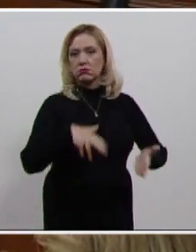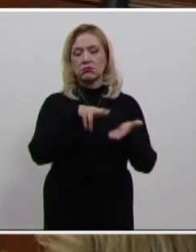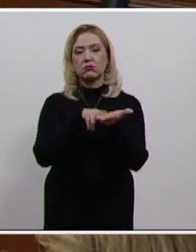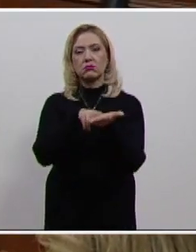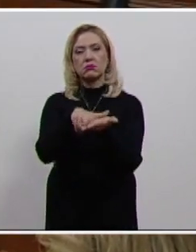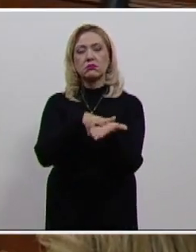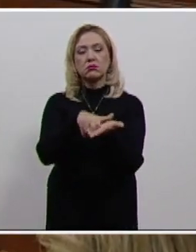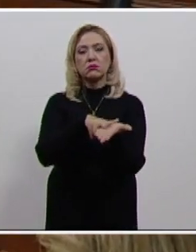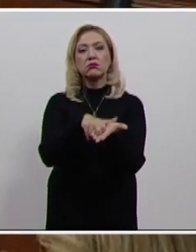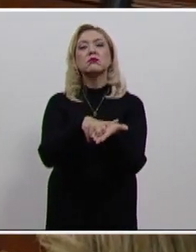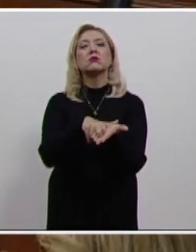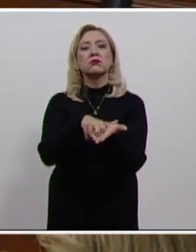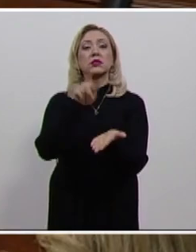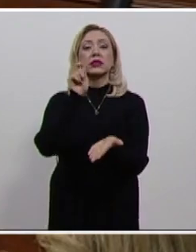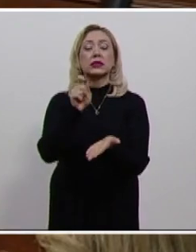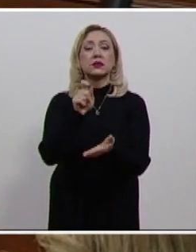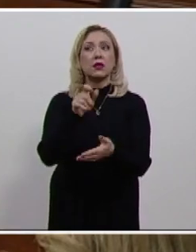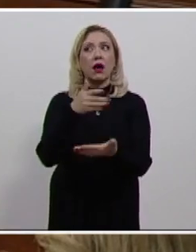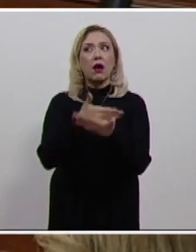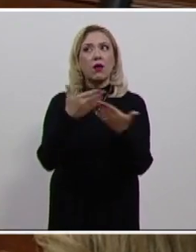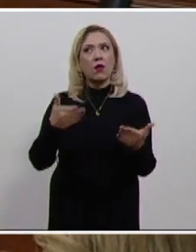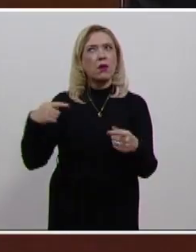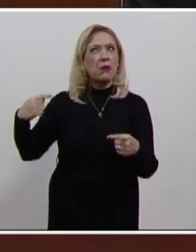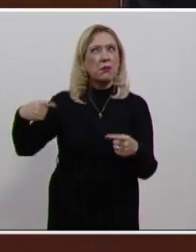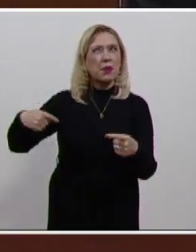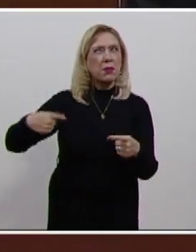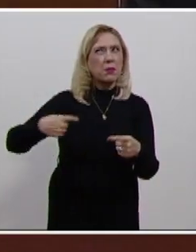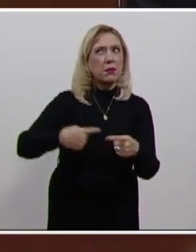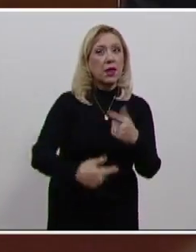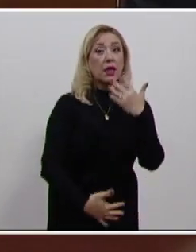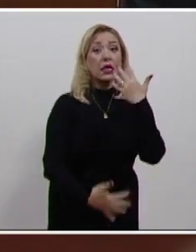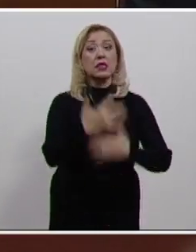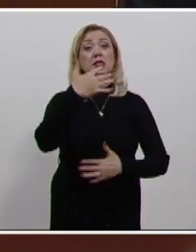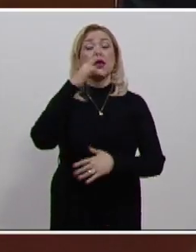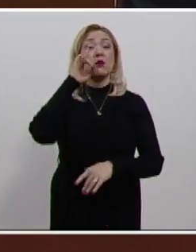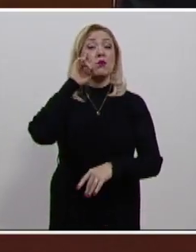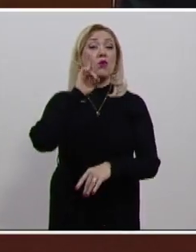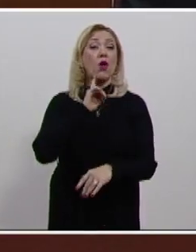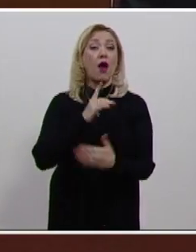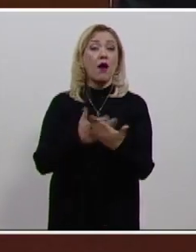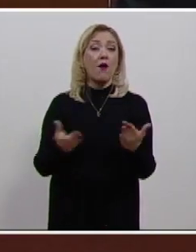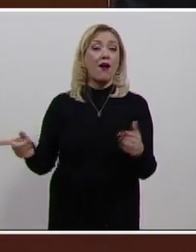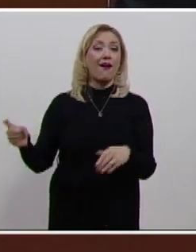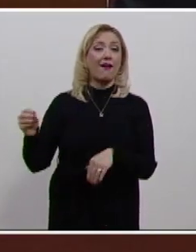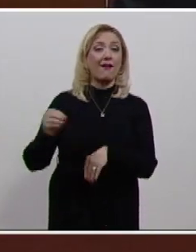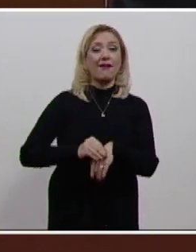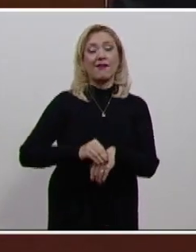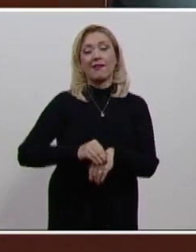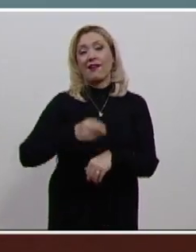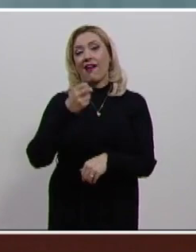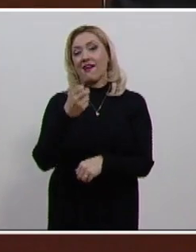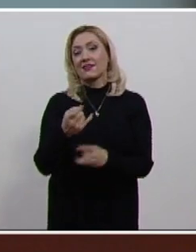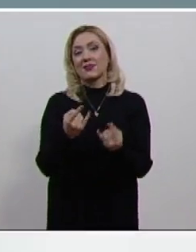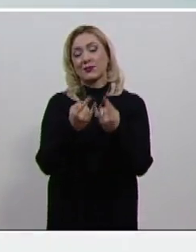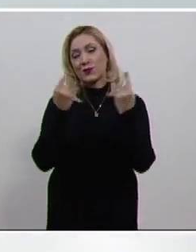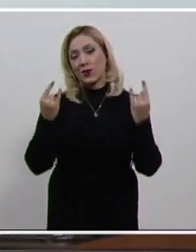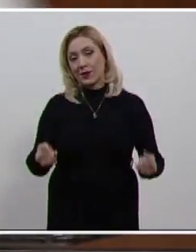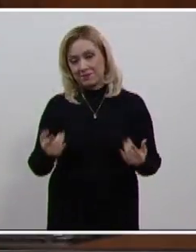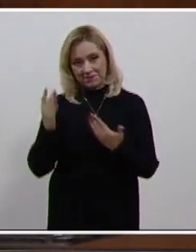decimoquinta mujer en la historia de la Corte, en ocupar este cargo. Escuchemos a la ministra presidenta.